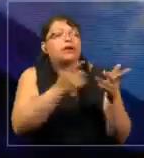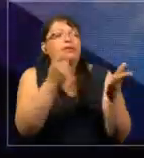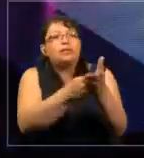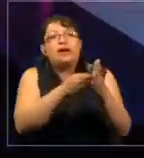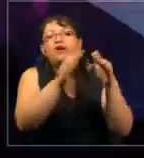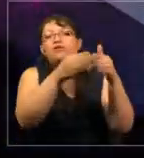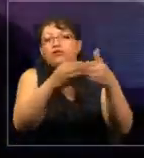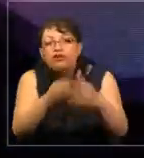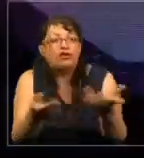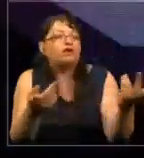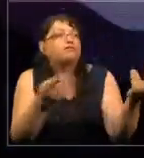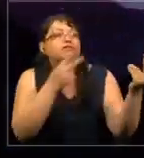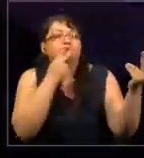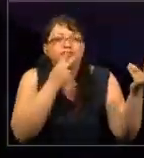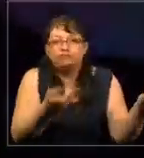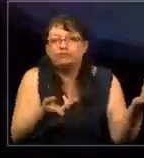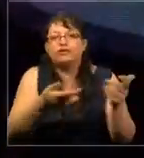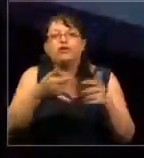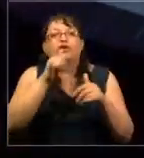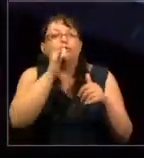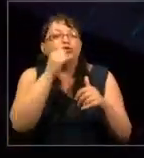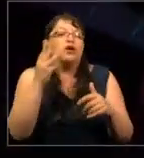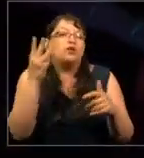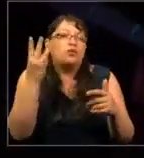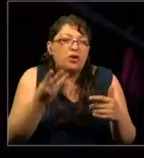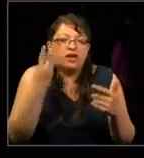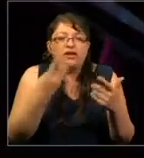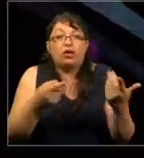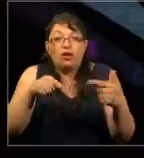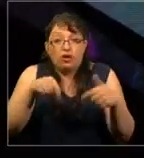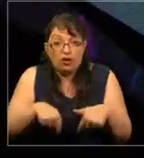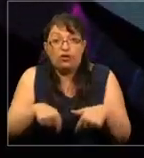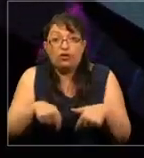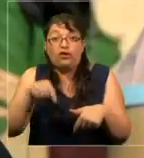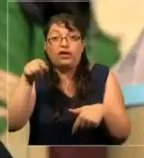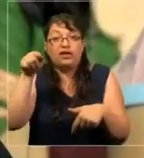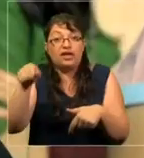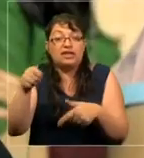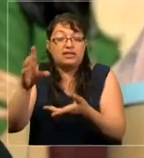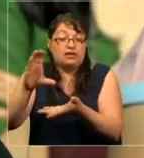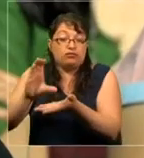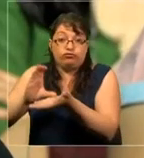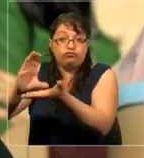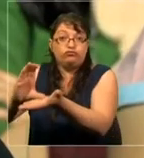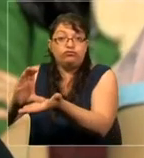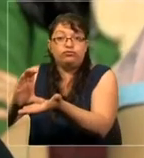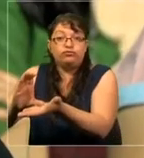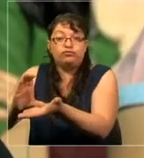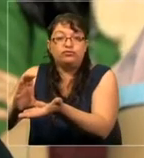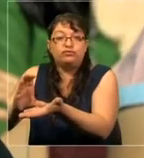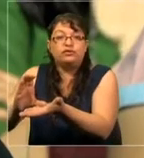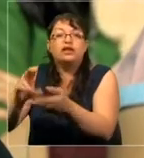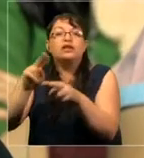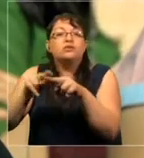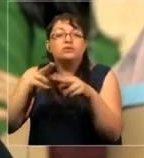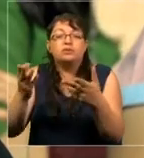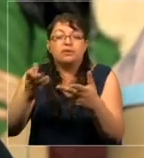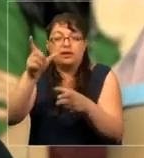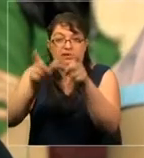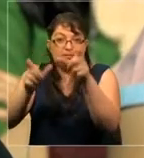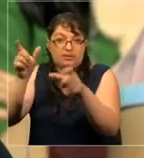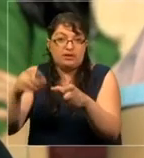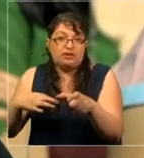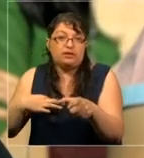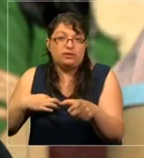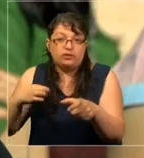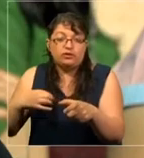fumar sus cigarros, tomarse su whiskycito. Hoy en día, ese presupuesto es usado para el empoderamiento de